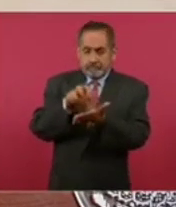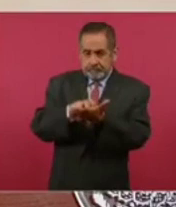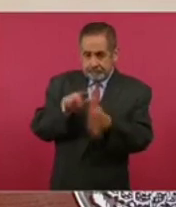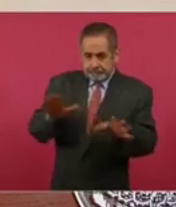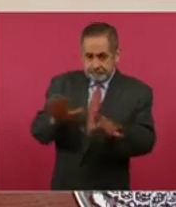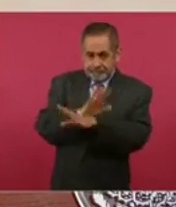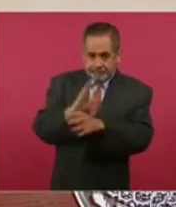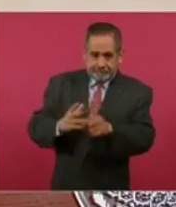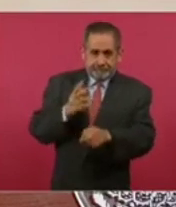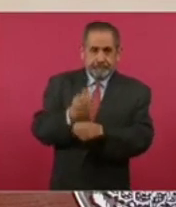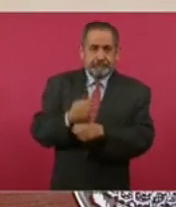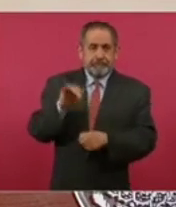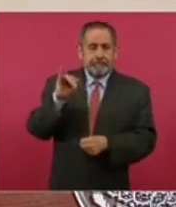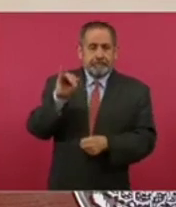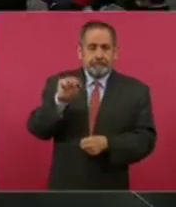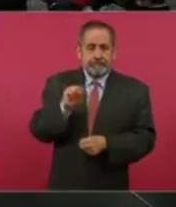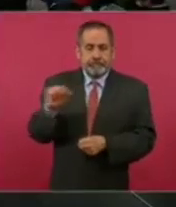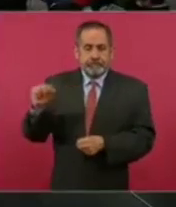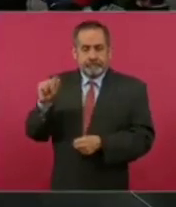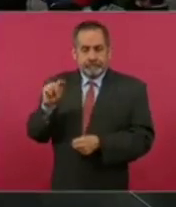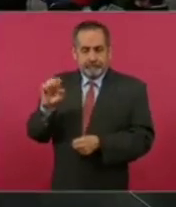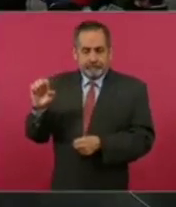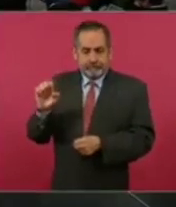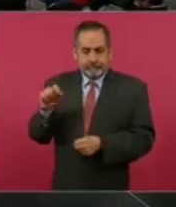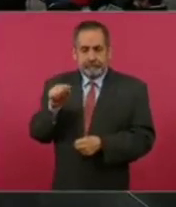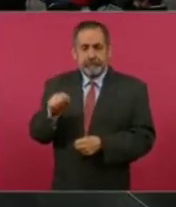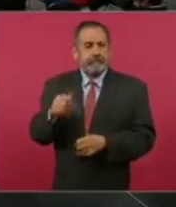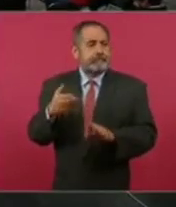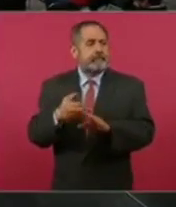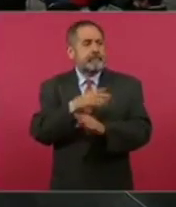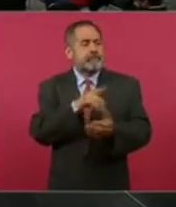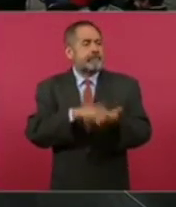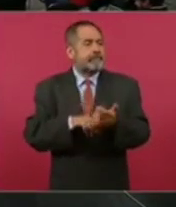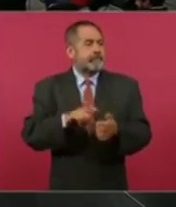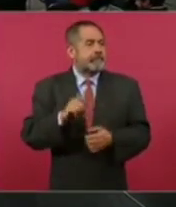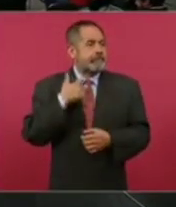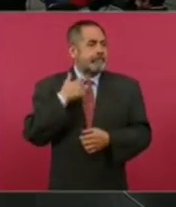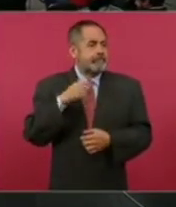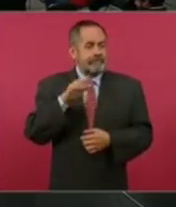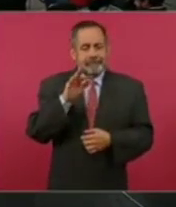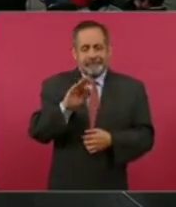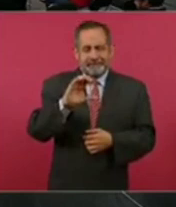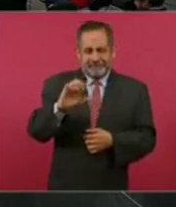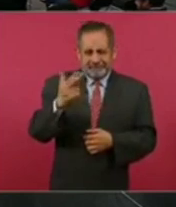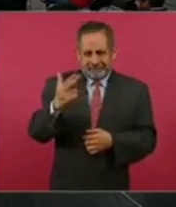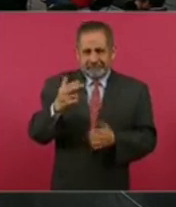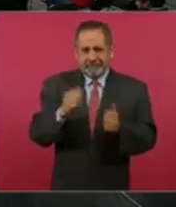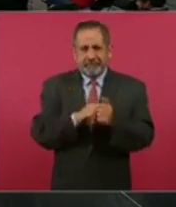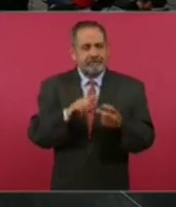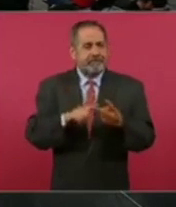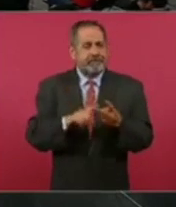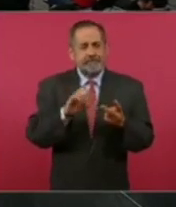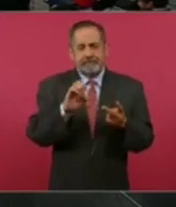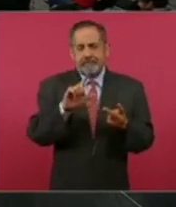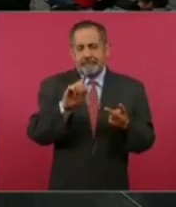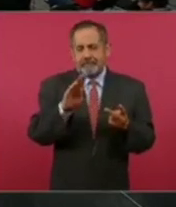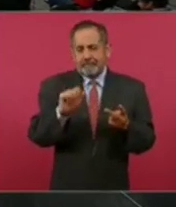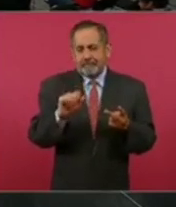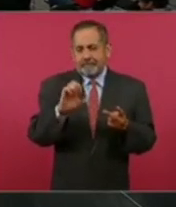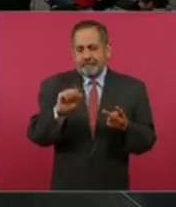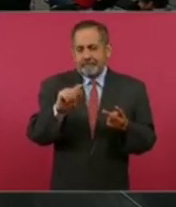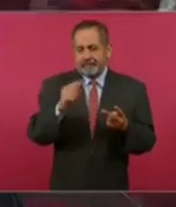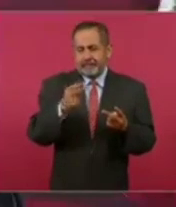esa se hizo con Calderón y la maestra El Vester. Y lo mismo,